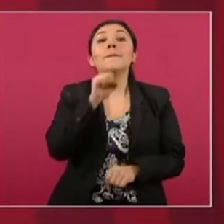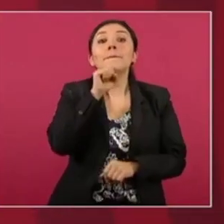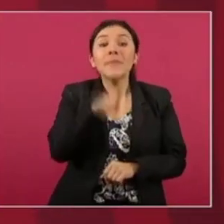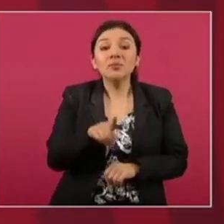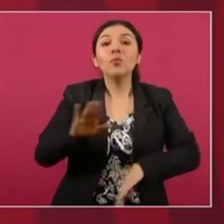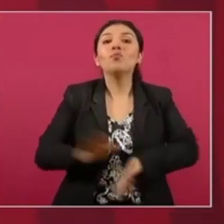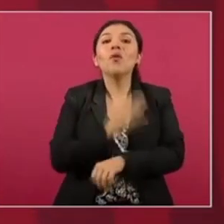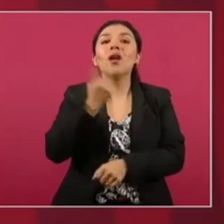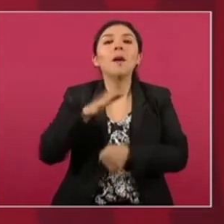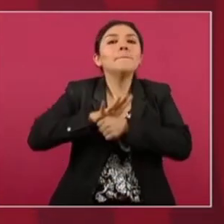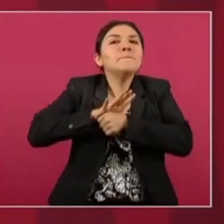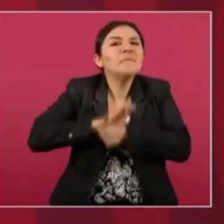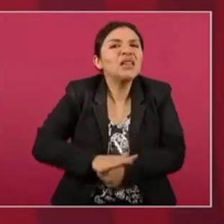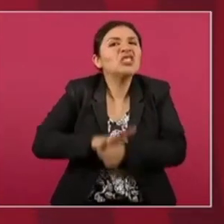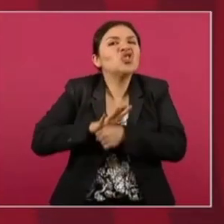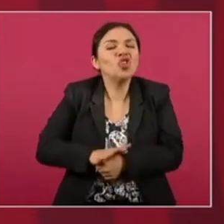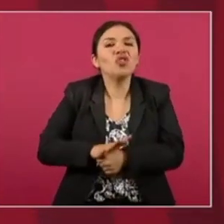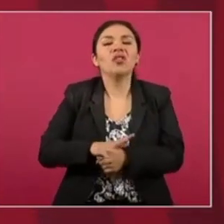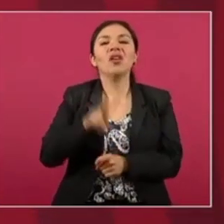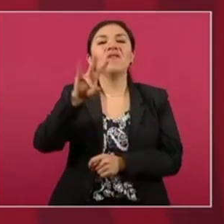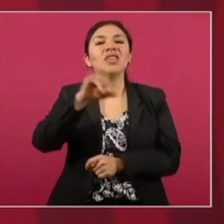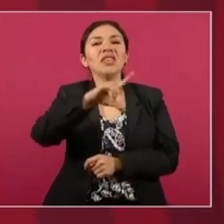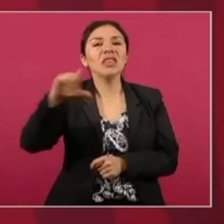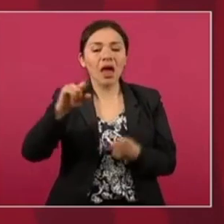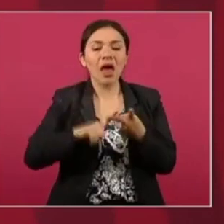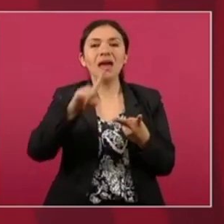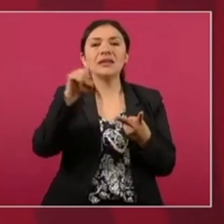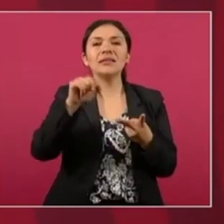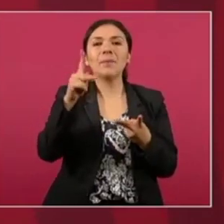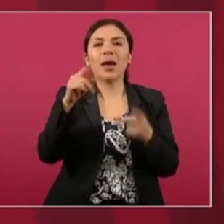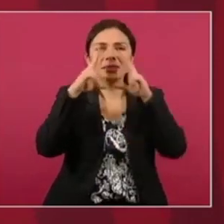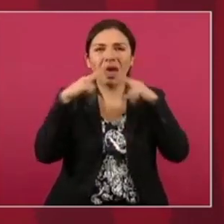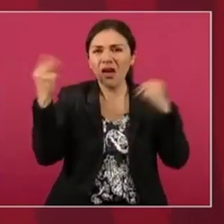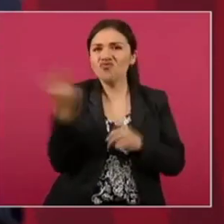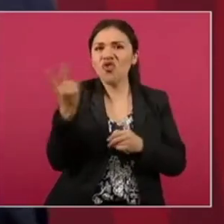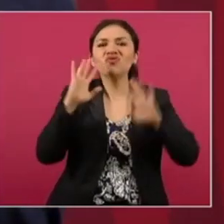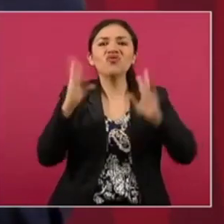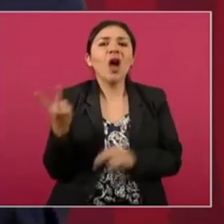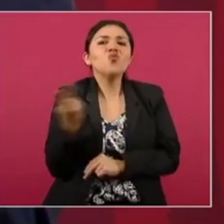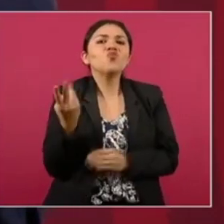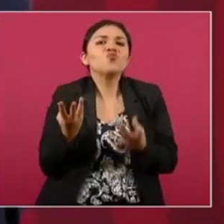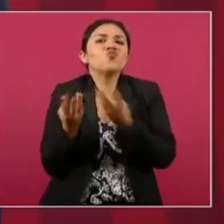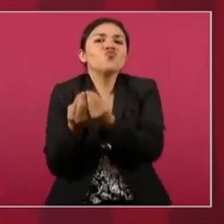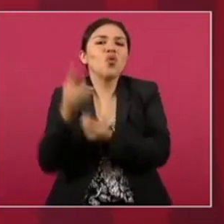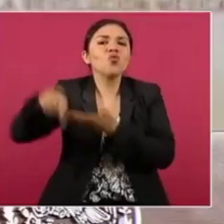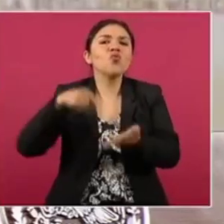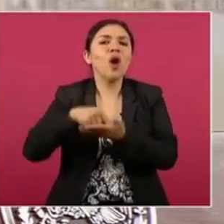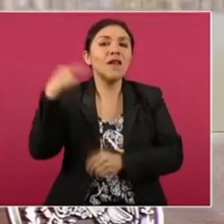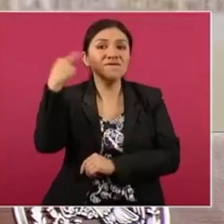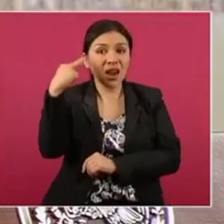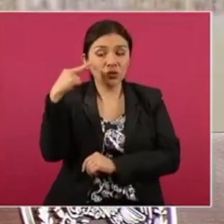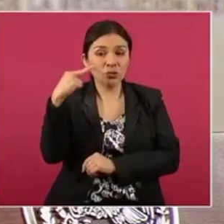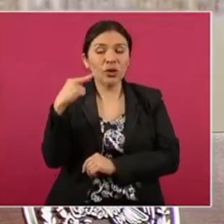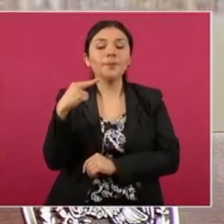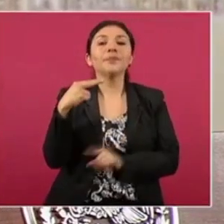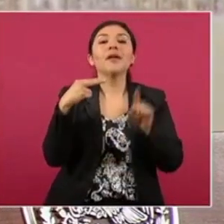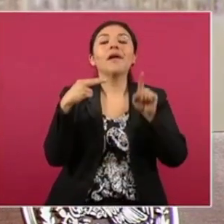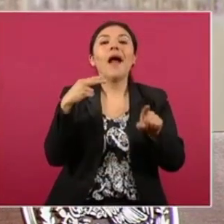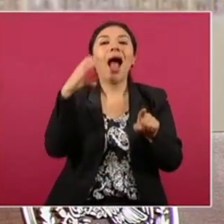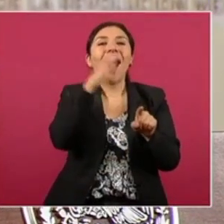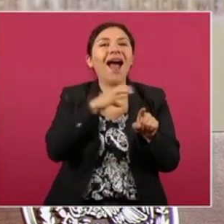por la presión de Villa y de Zapata, que ya estaban juntos, en Veracruz, Vieniciano Carranza